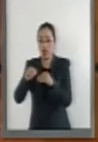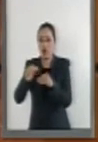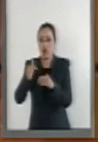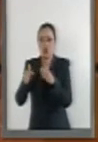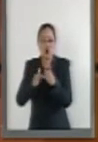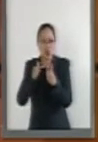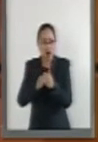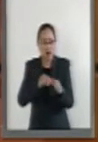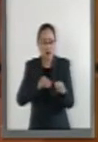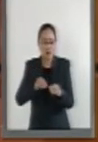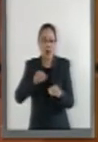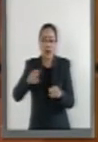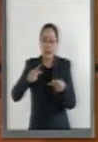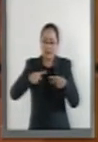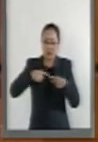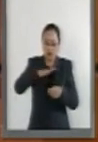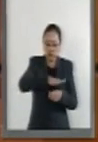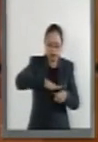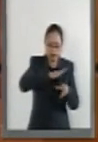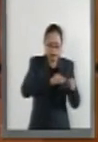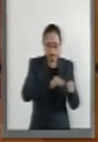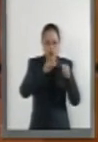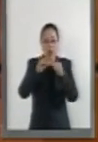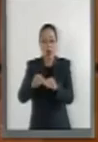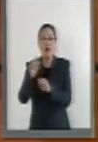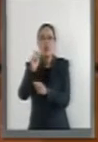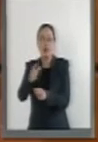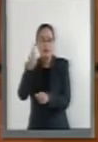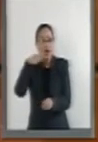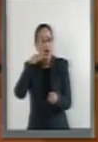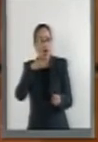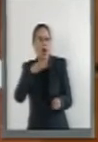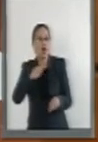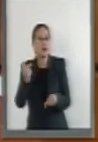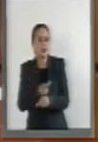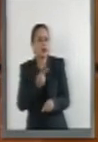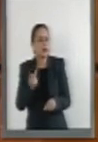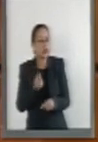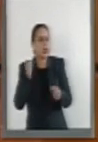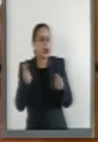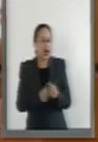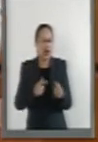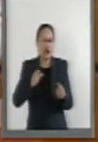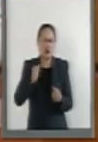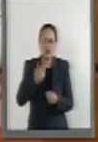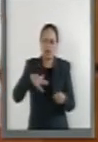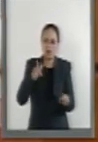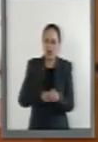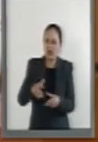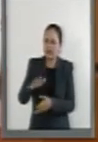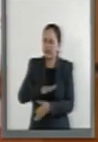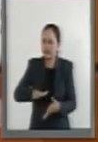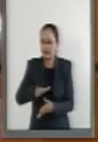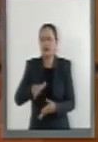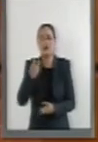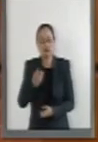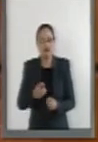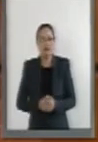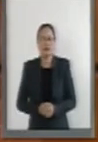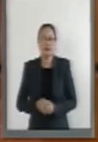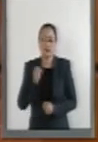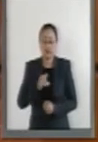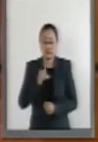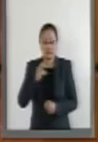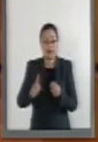movilidad de las poblaciones y la capacidad de respuesta ante los desastres naturales. Siendo un fenómeno global,